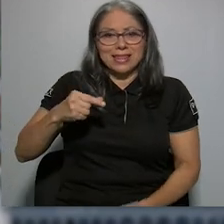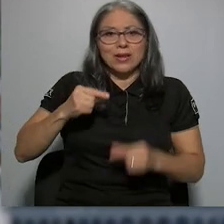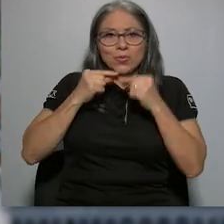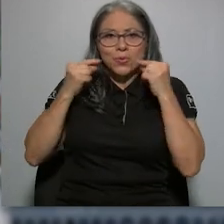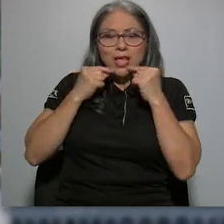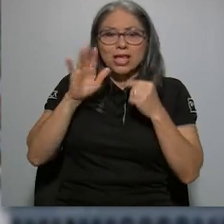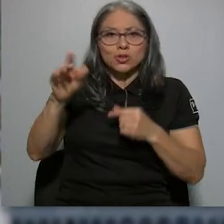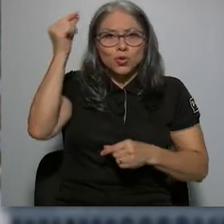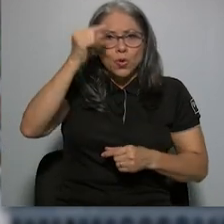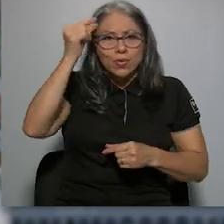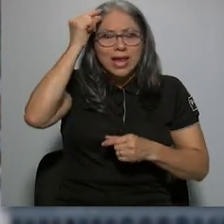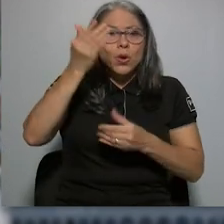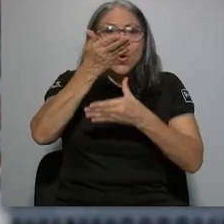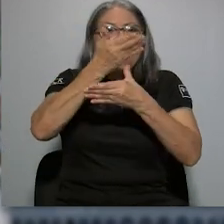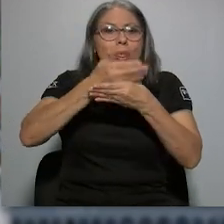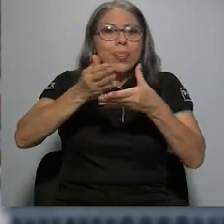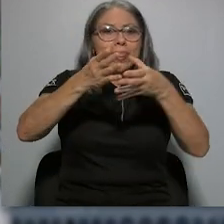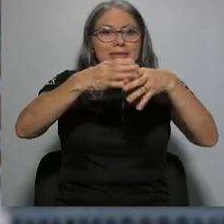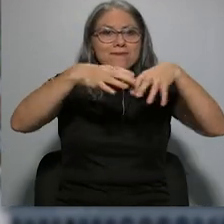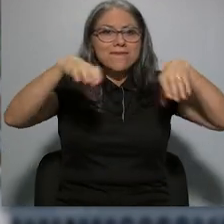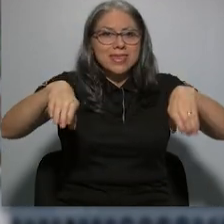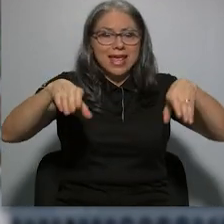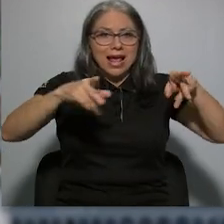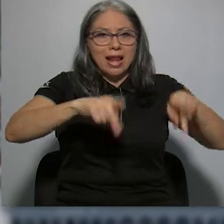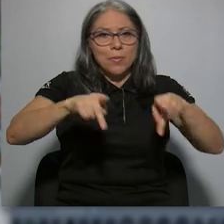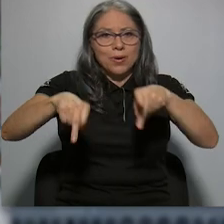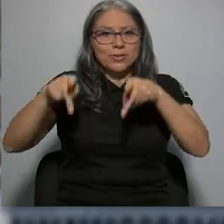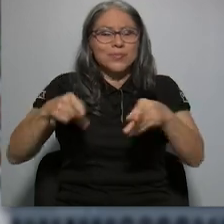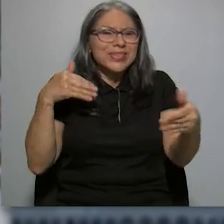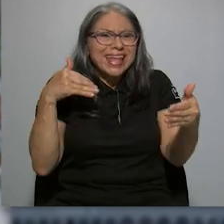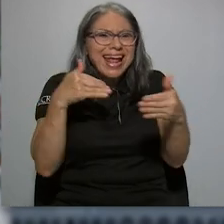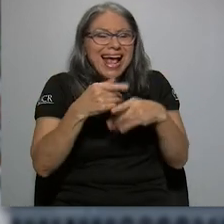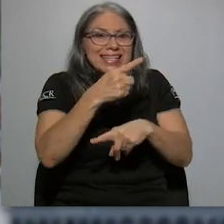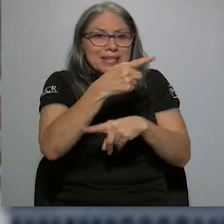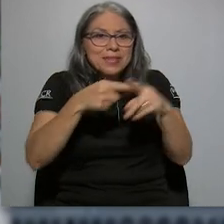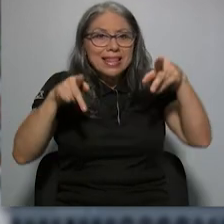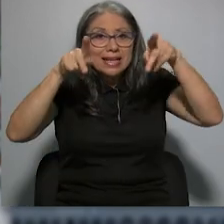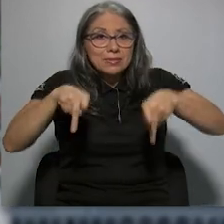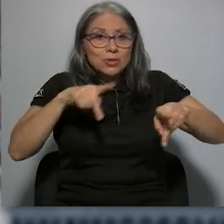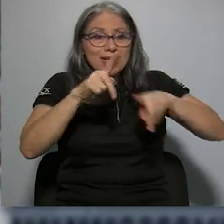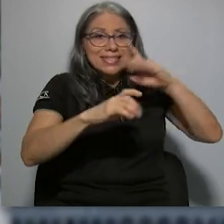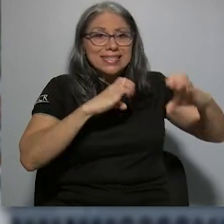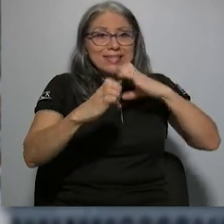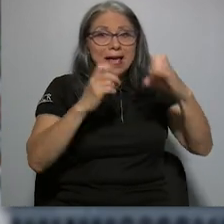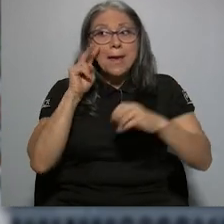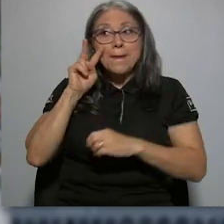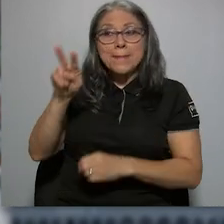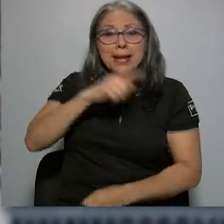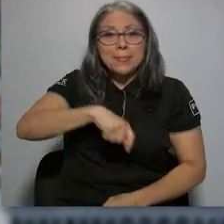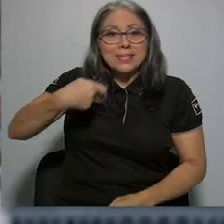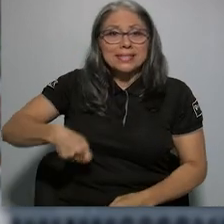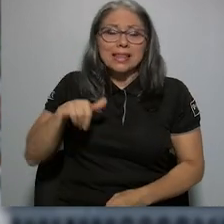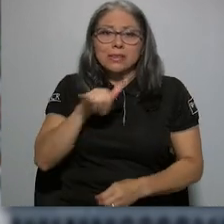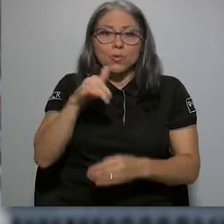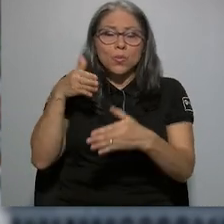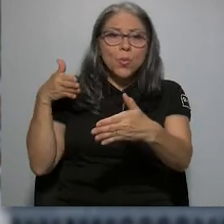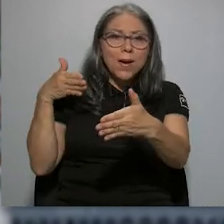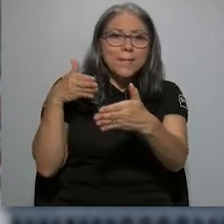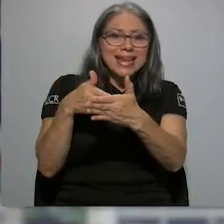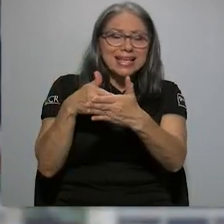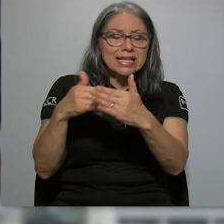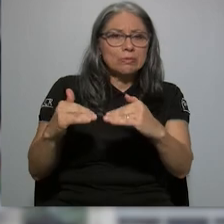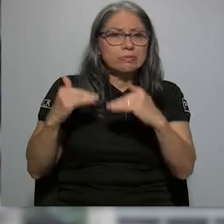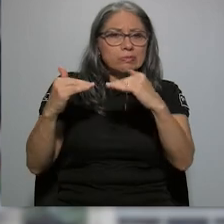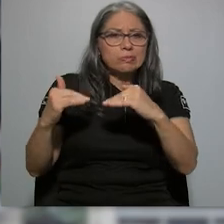gobierno dividen a la población, pues casi la mitad de las personas entrevistadas lo perciben como una amenaza alta o muy